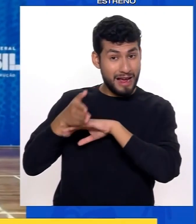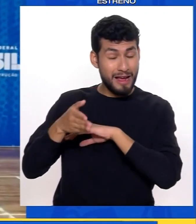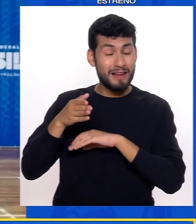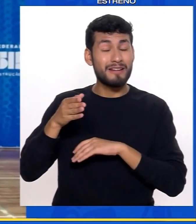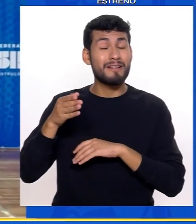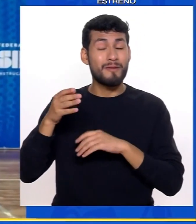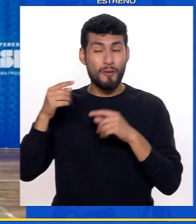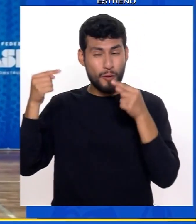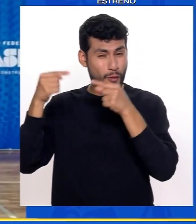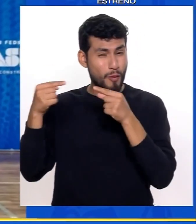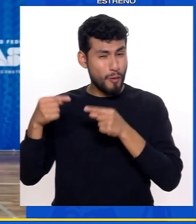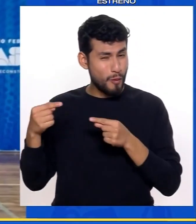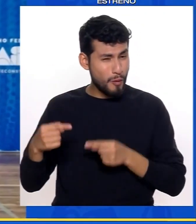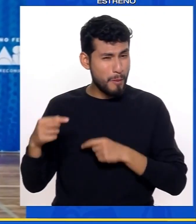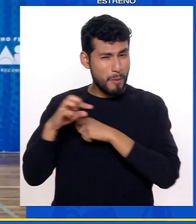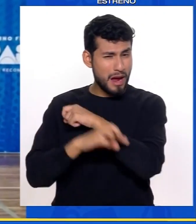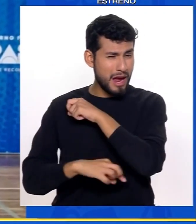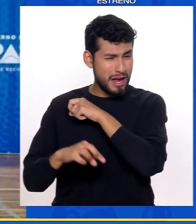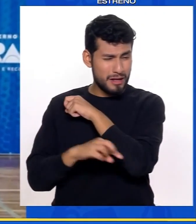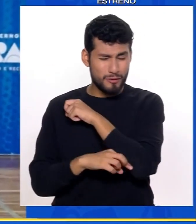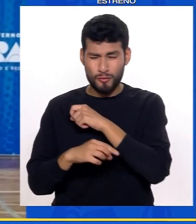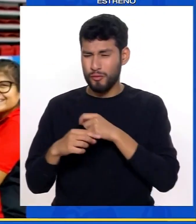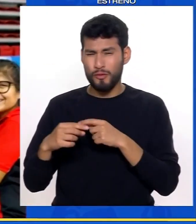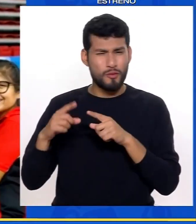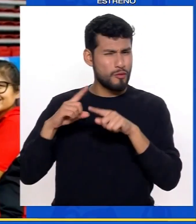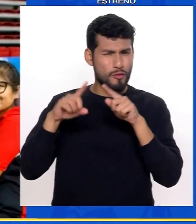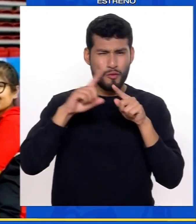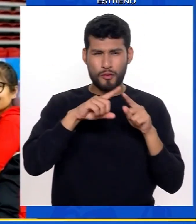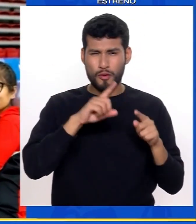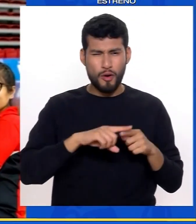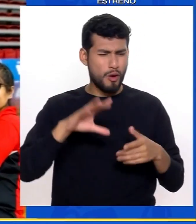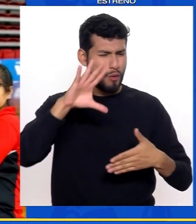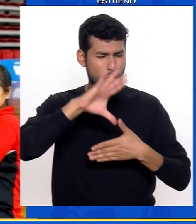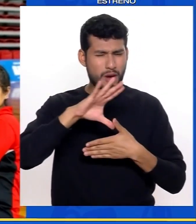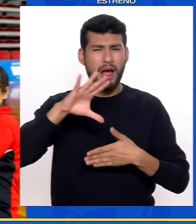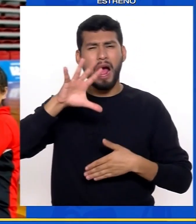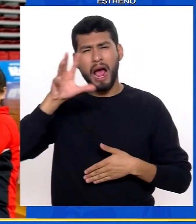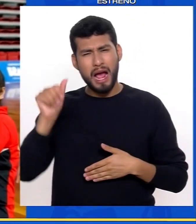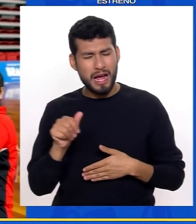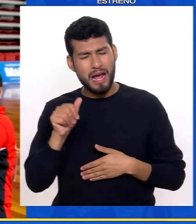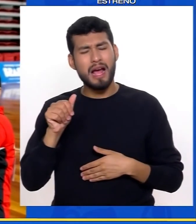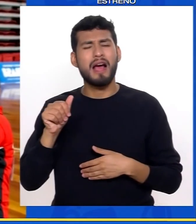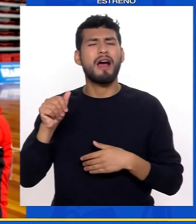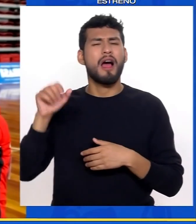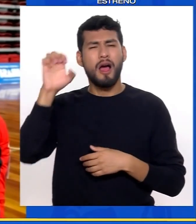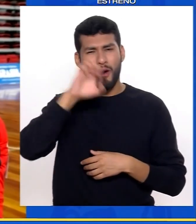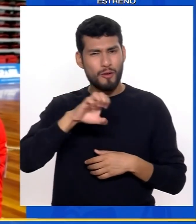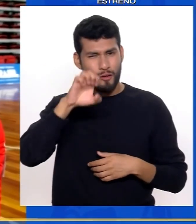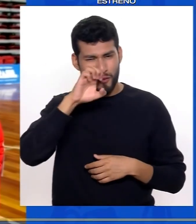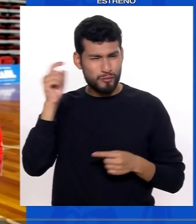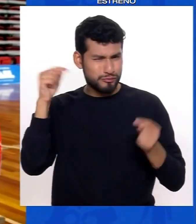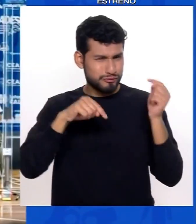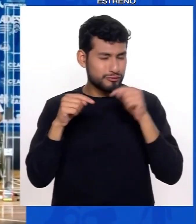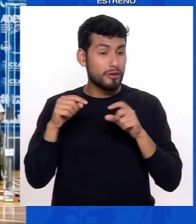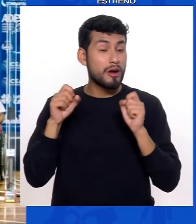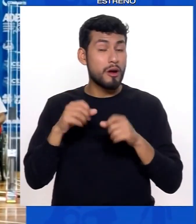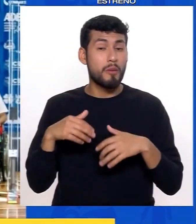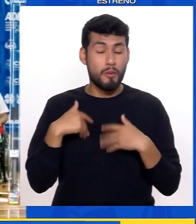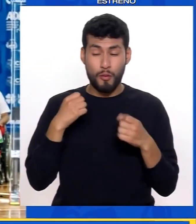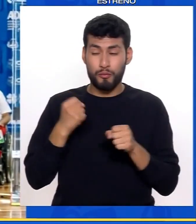Tuve que enfrentarme a diversos países de muchos continentes, tanto Asia, América y Europa,